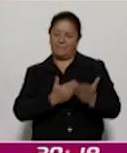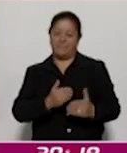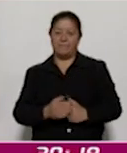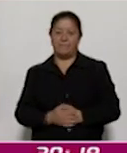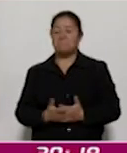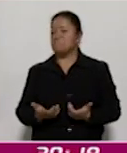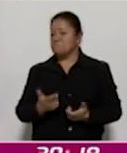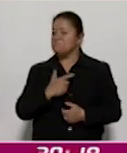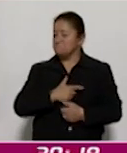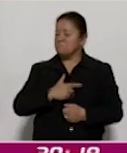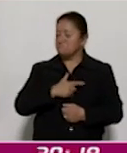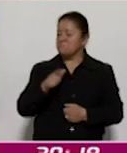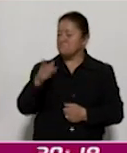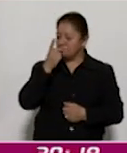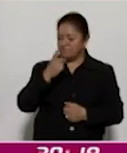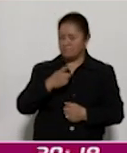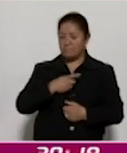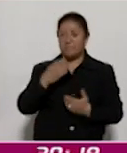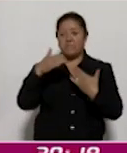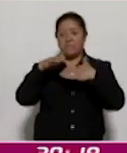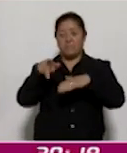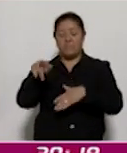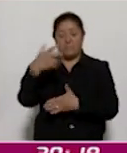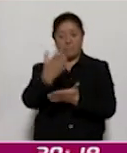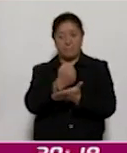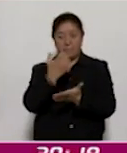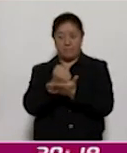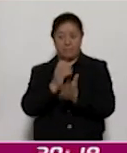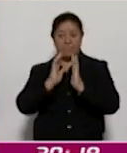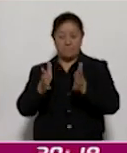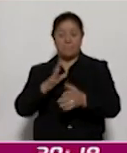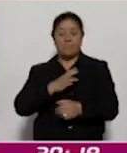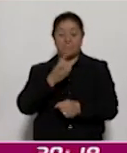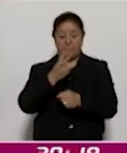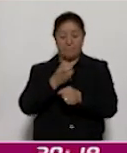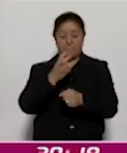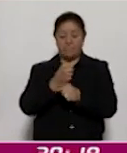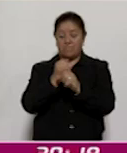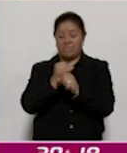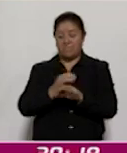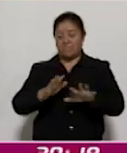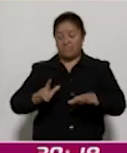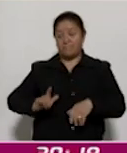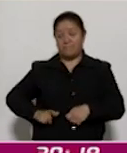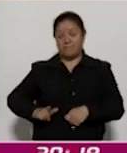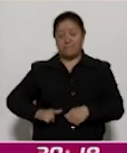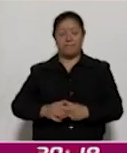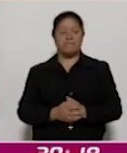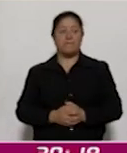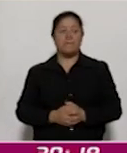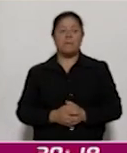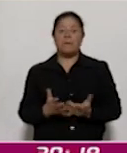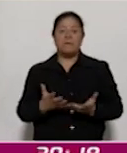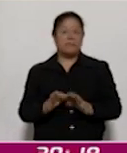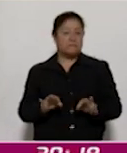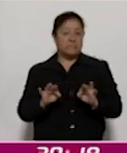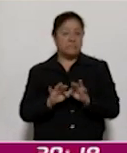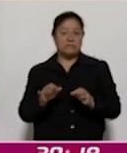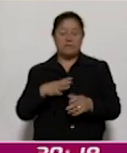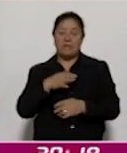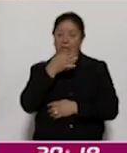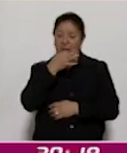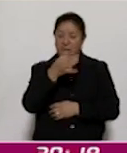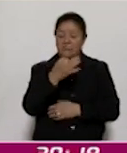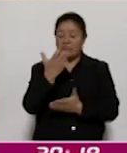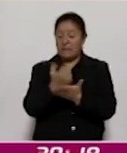comente sobre los logros. Ya se acerca el tercer informe de gobierno y es preciso enfatizar cuáles han sido los